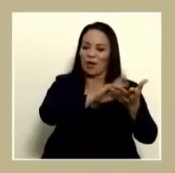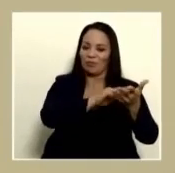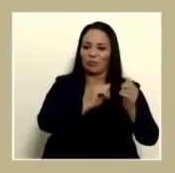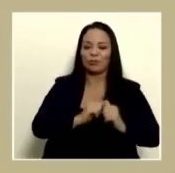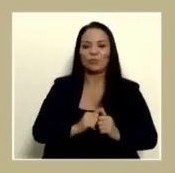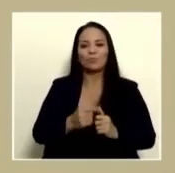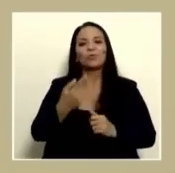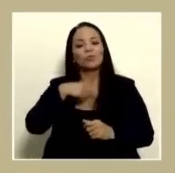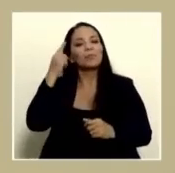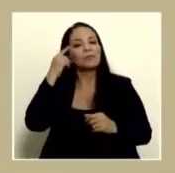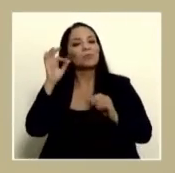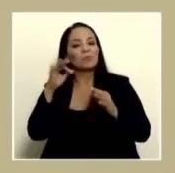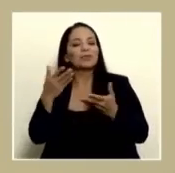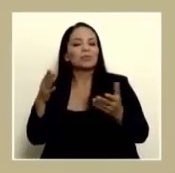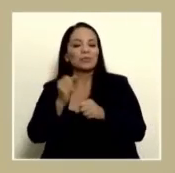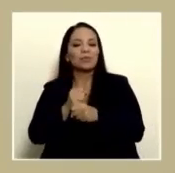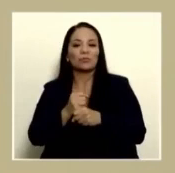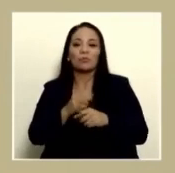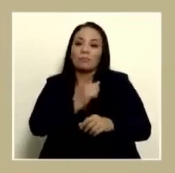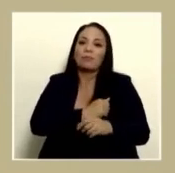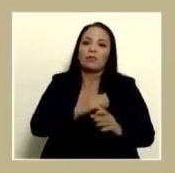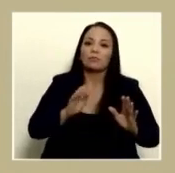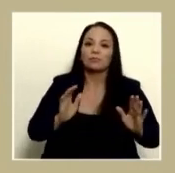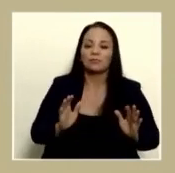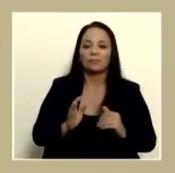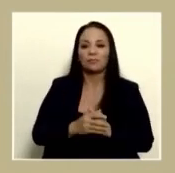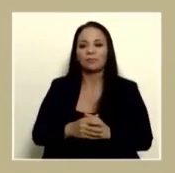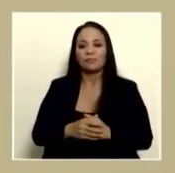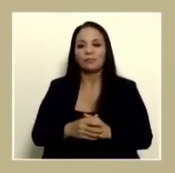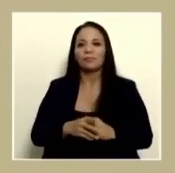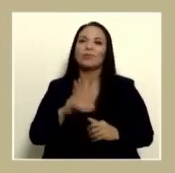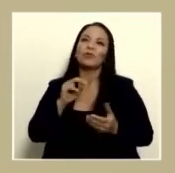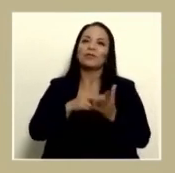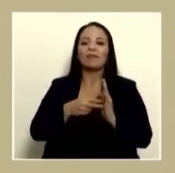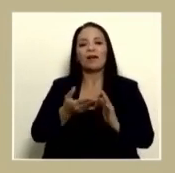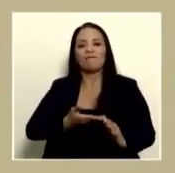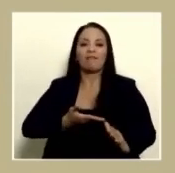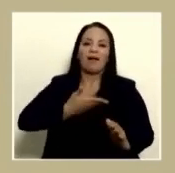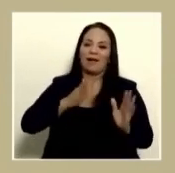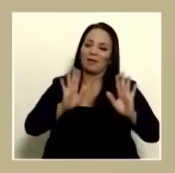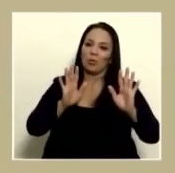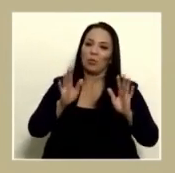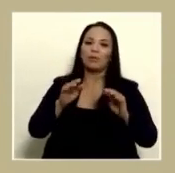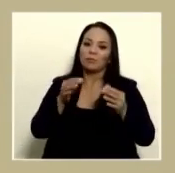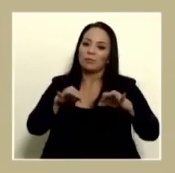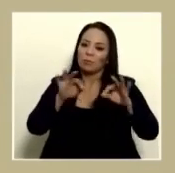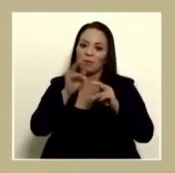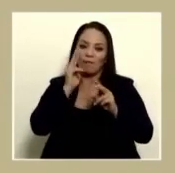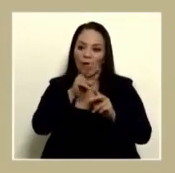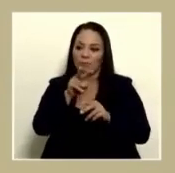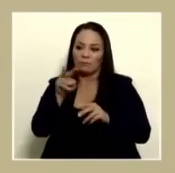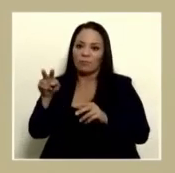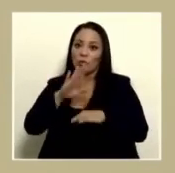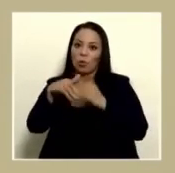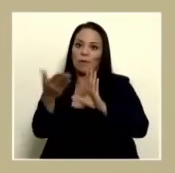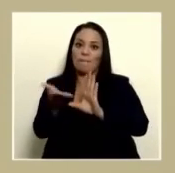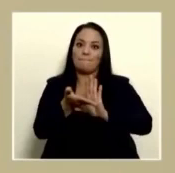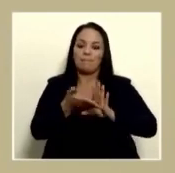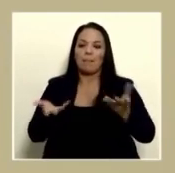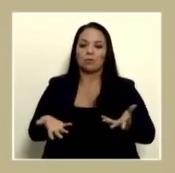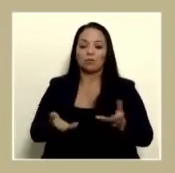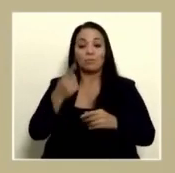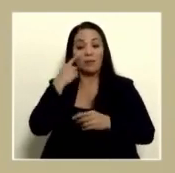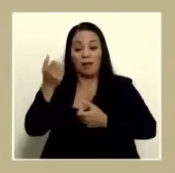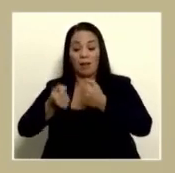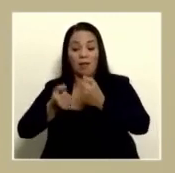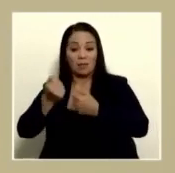pensamos las cosas cuando las hacemos perdóneme que no es por rajar pero hay que ver todos los impactos lácteos el